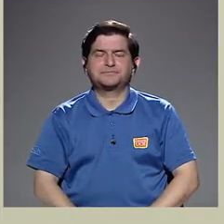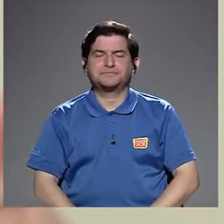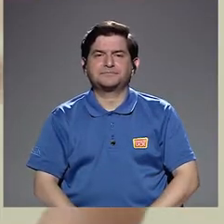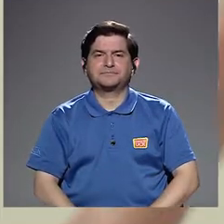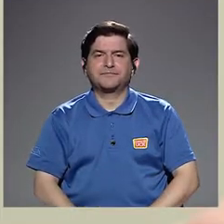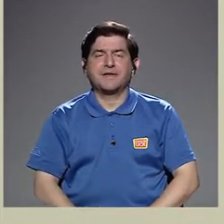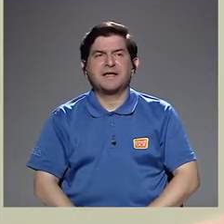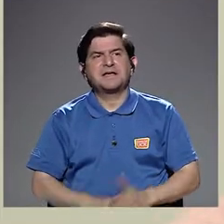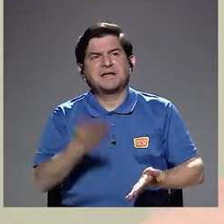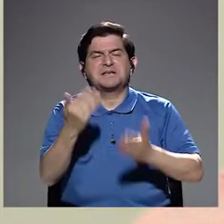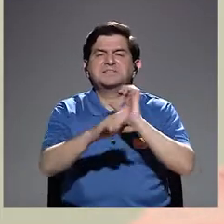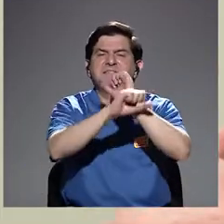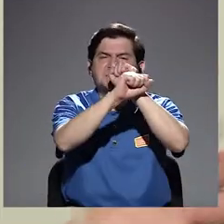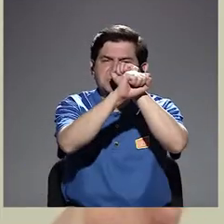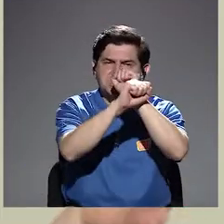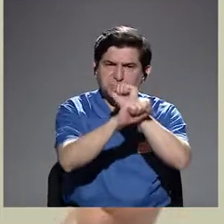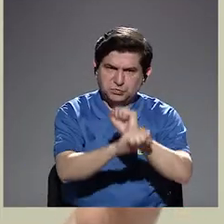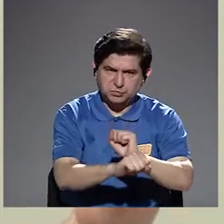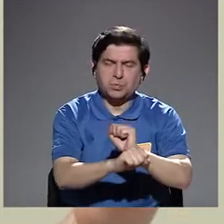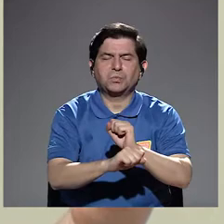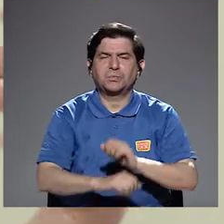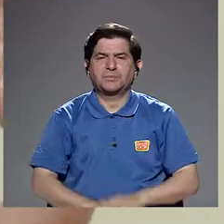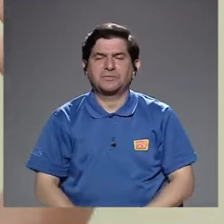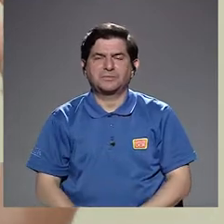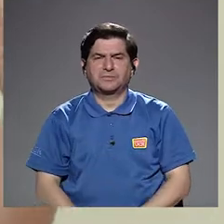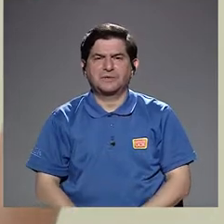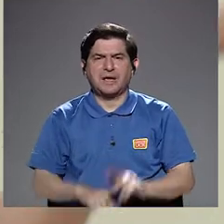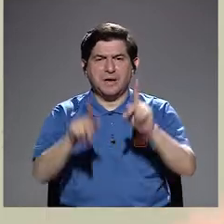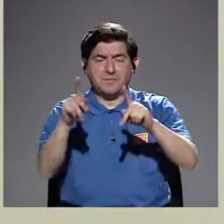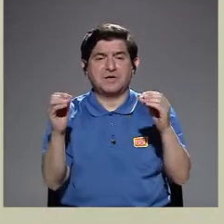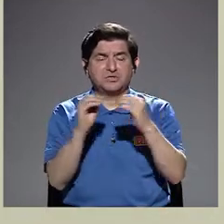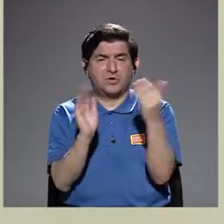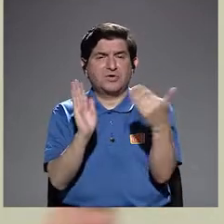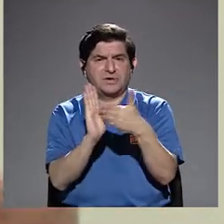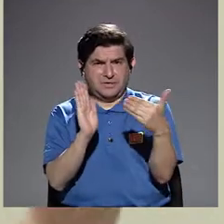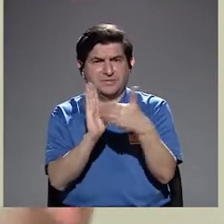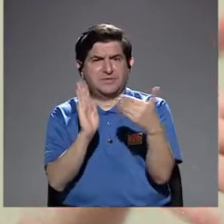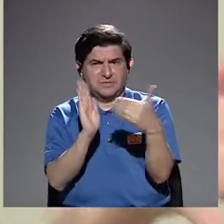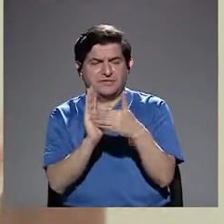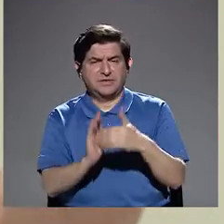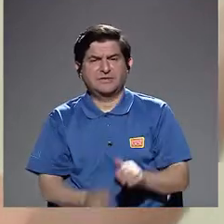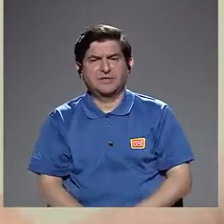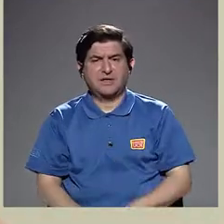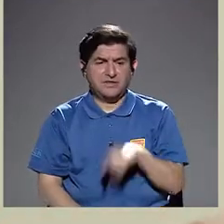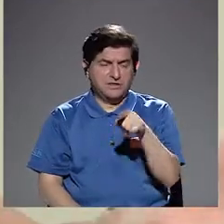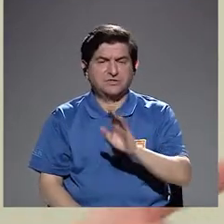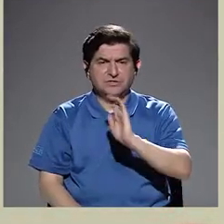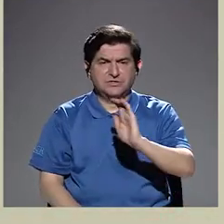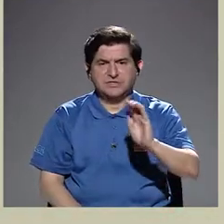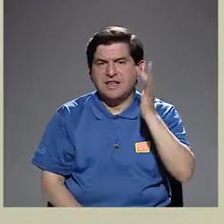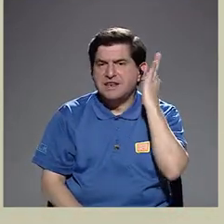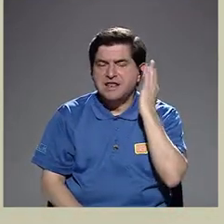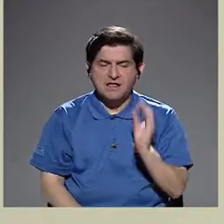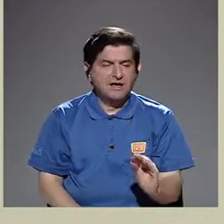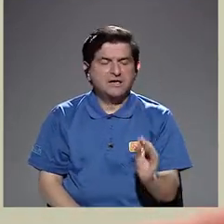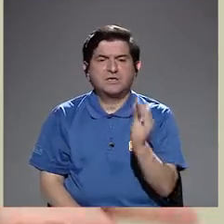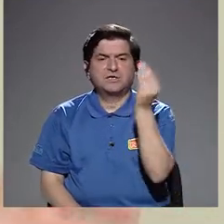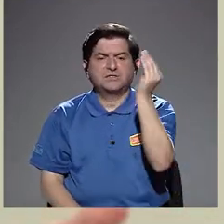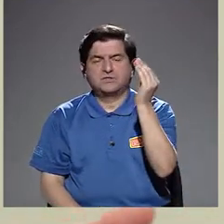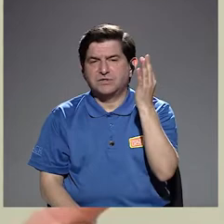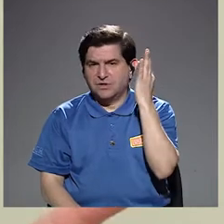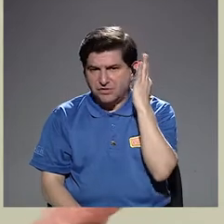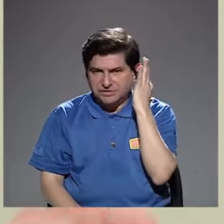la costumbre ha sido, ¿verdad? Que quienes más se ven afectadas en este caso han sido, bueno, niñas y adolescentes,